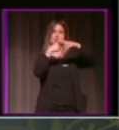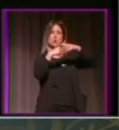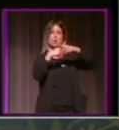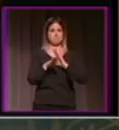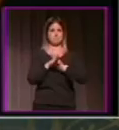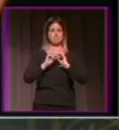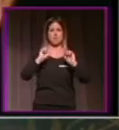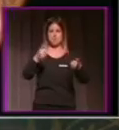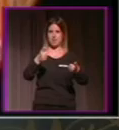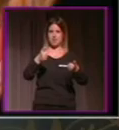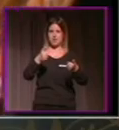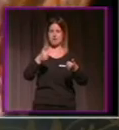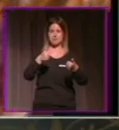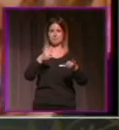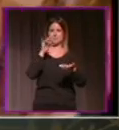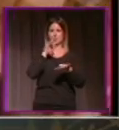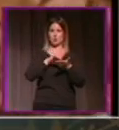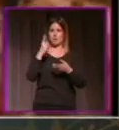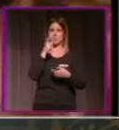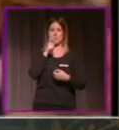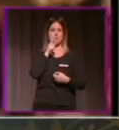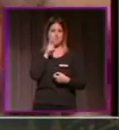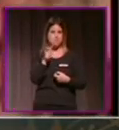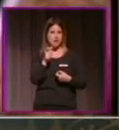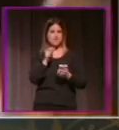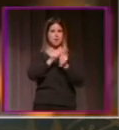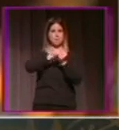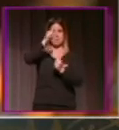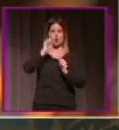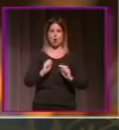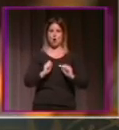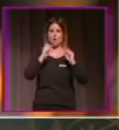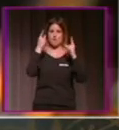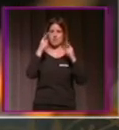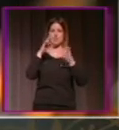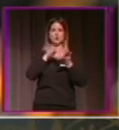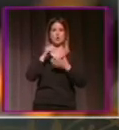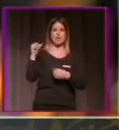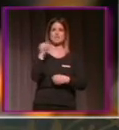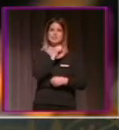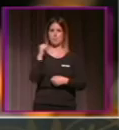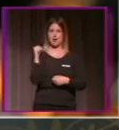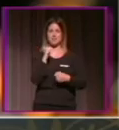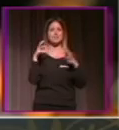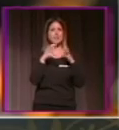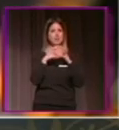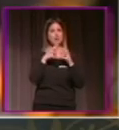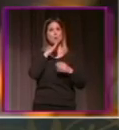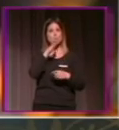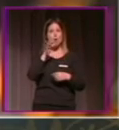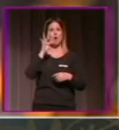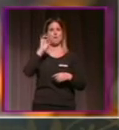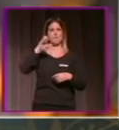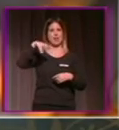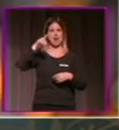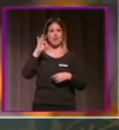uso, como lo conocemos, igual no se tenía que haber celebrado, porque el pregón es pregonar, es anunciar algo que, por